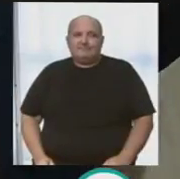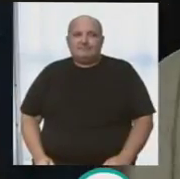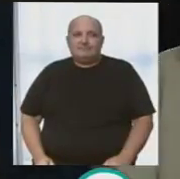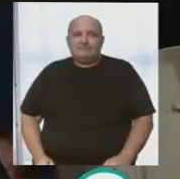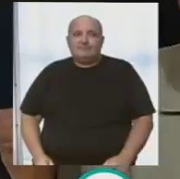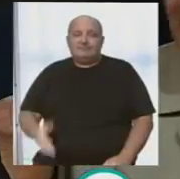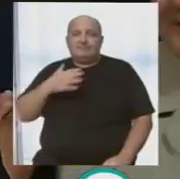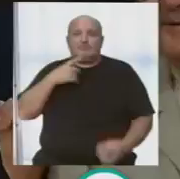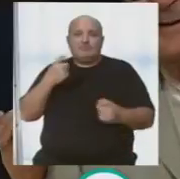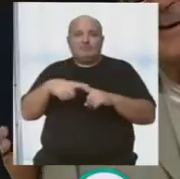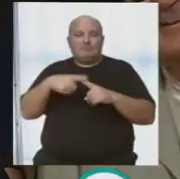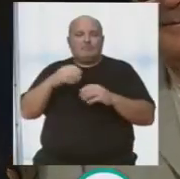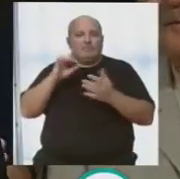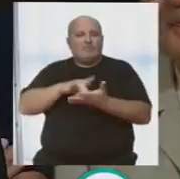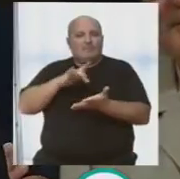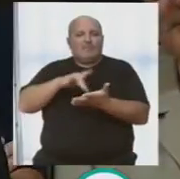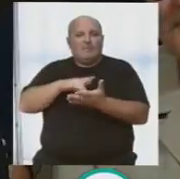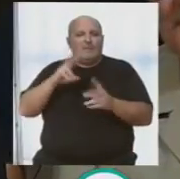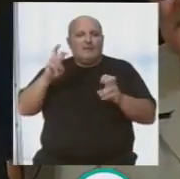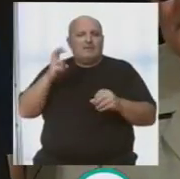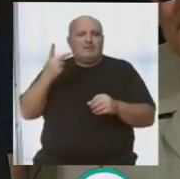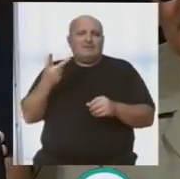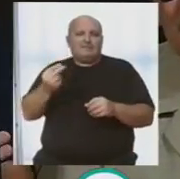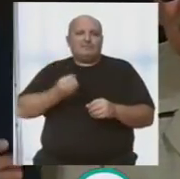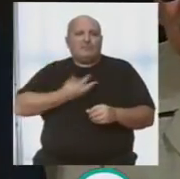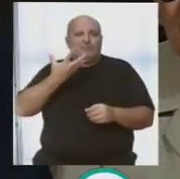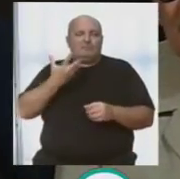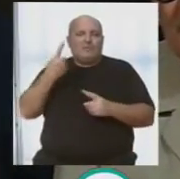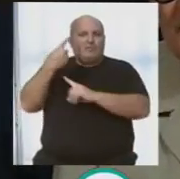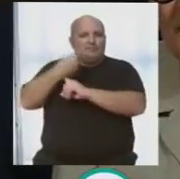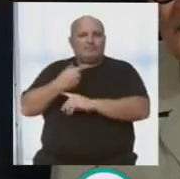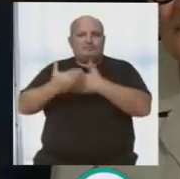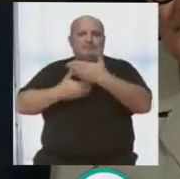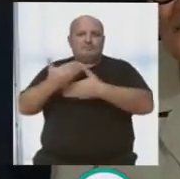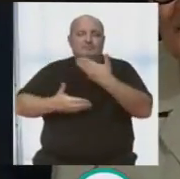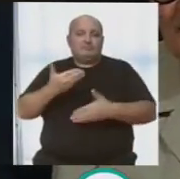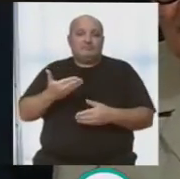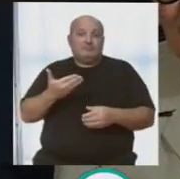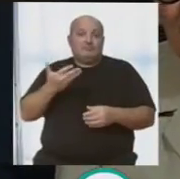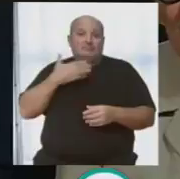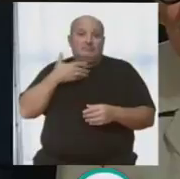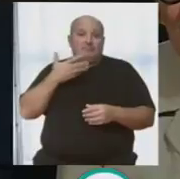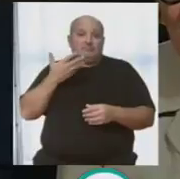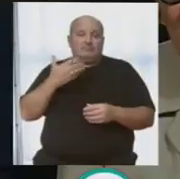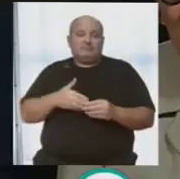Porque, bueno, hace falta siempre esa inyección de moral que te obliga a seguir para adelante. Y